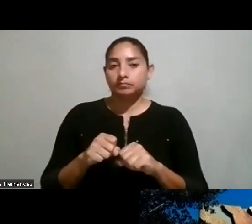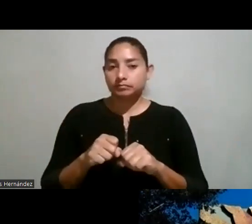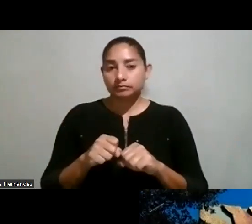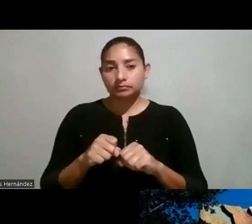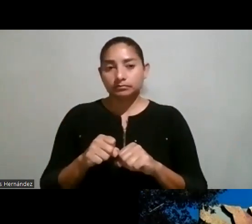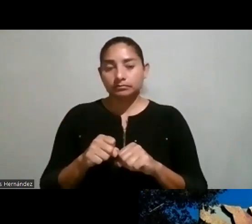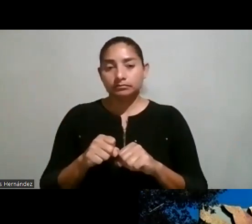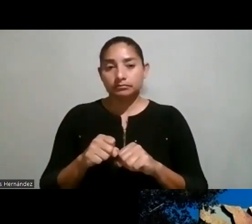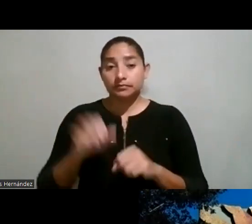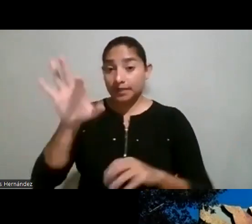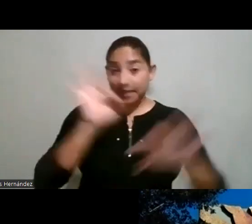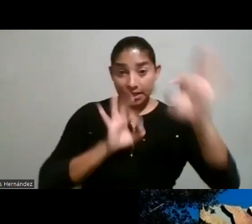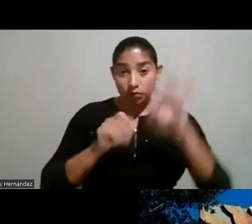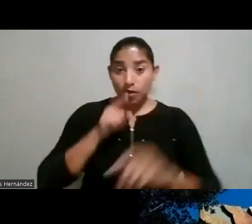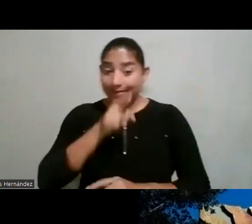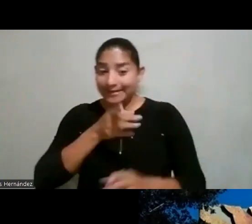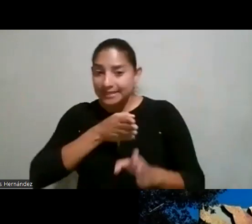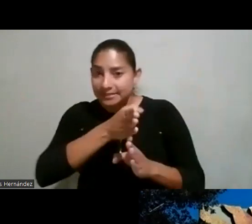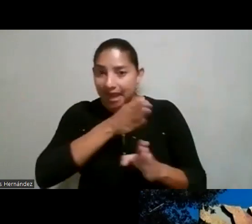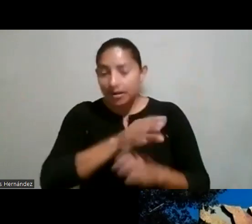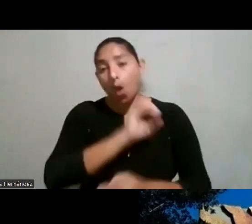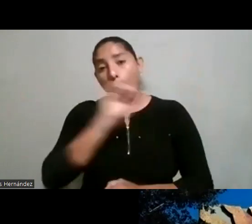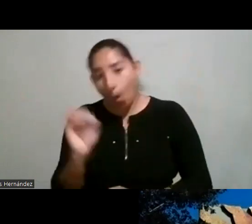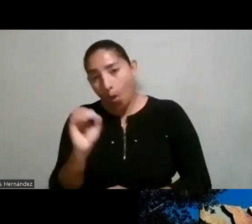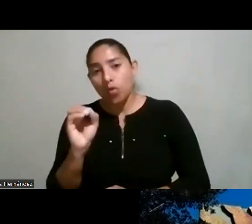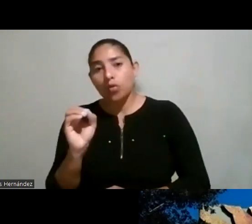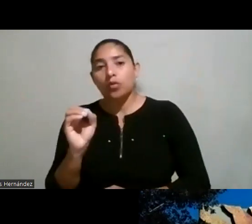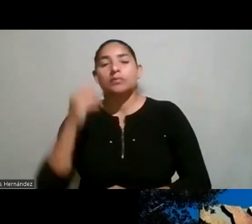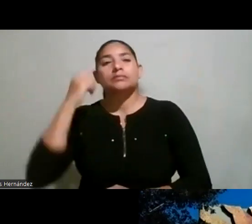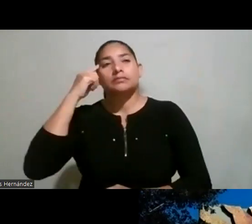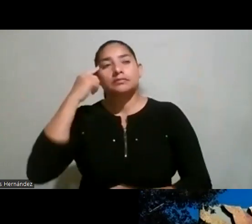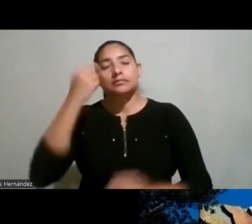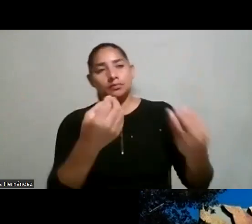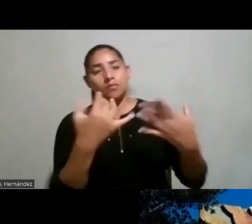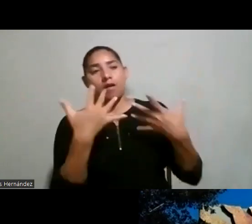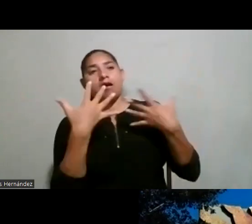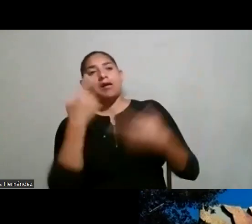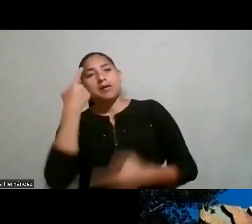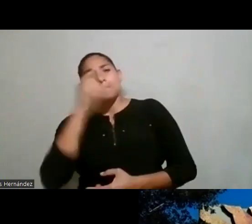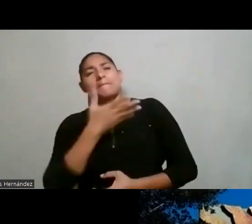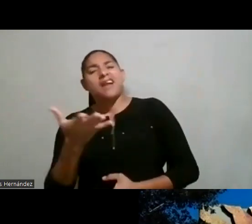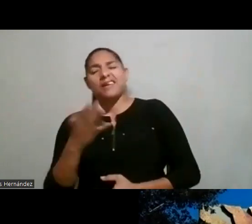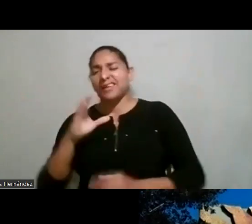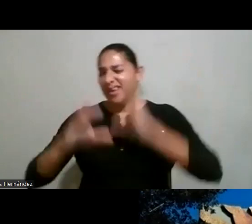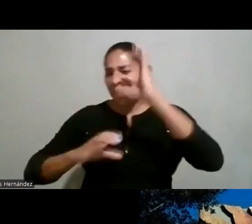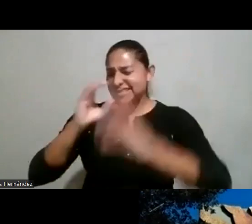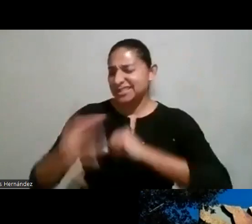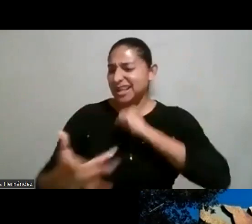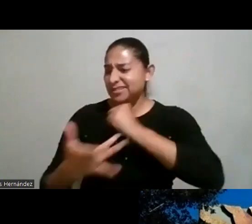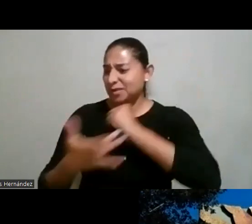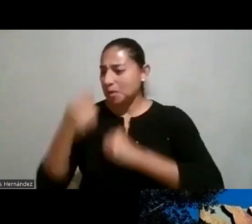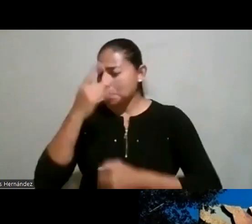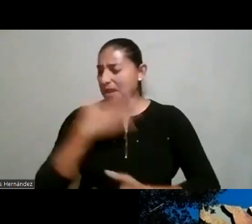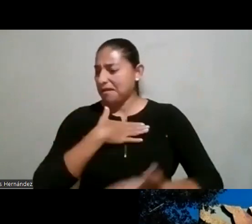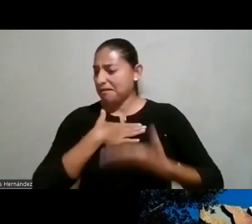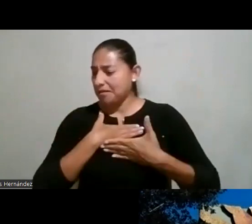ya sea escoger este tipo de carreras o bien simplemente esa impresión de para qué es la ciencia la tecnología etcétera por supuesto